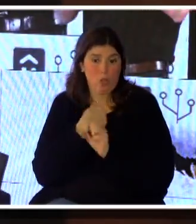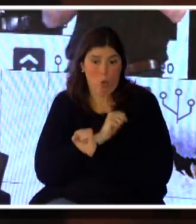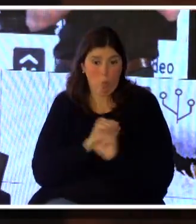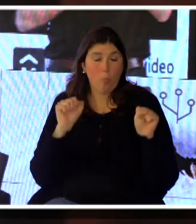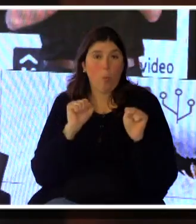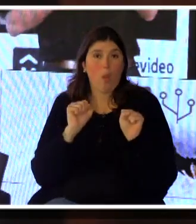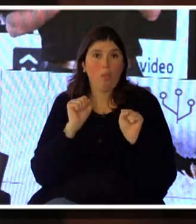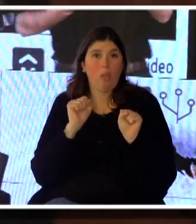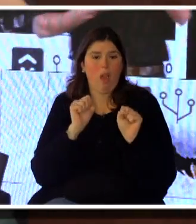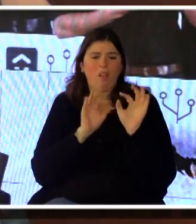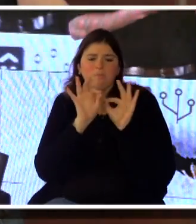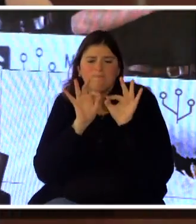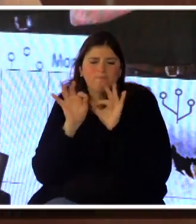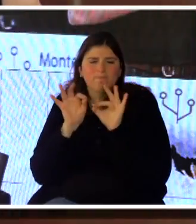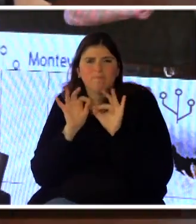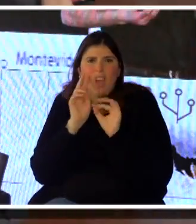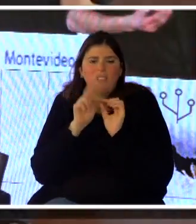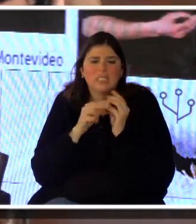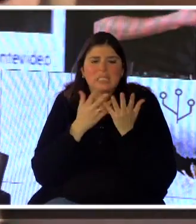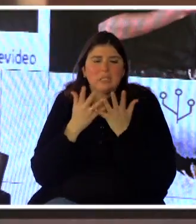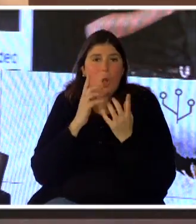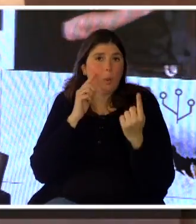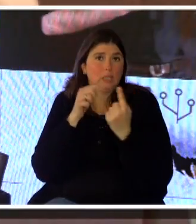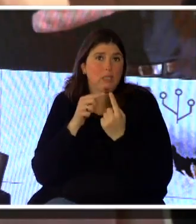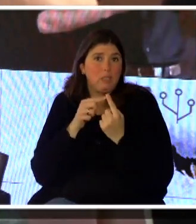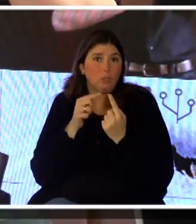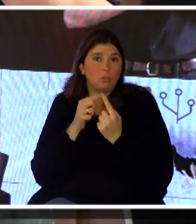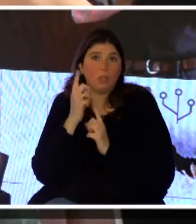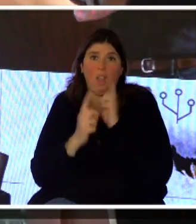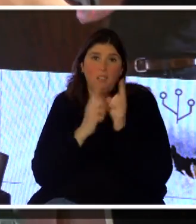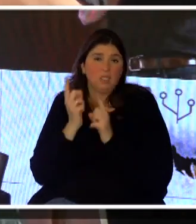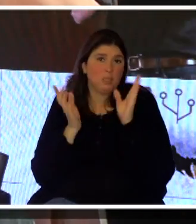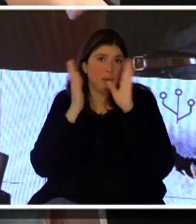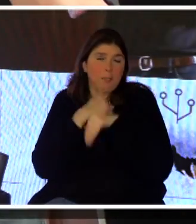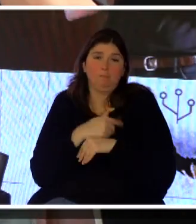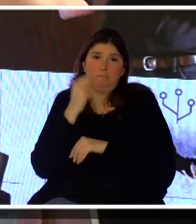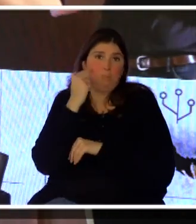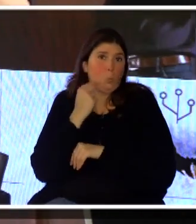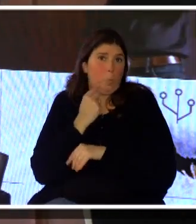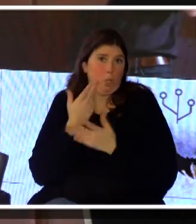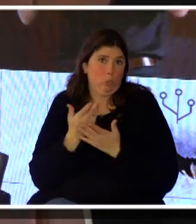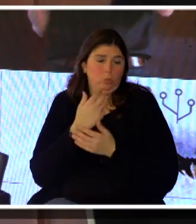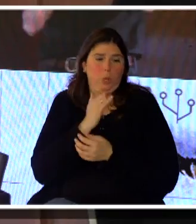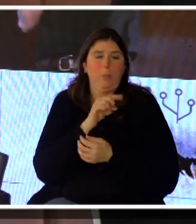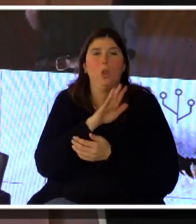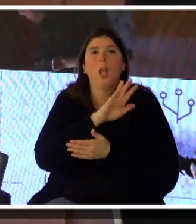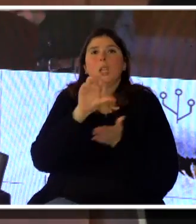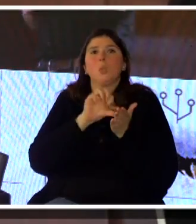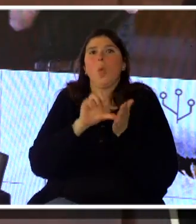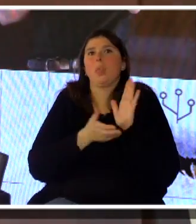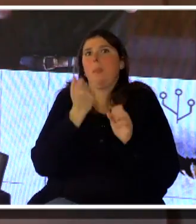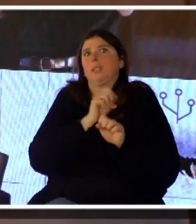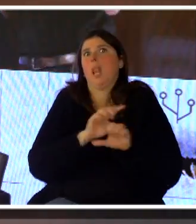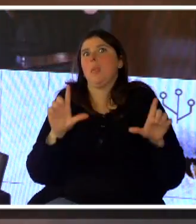objetivos que no son necesariamente numéricos, como que la ciudad más limpia, o que sea más lindo